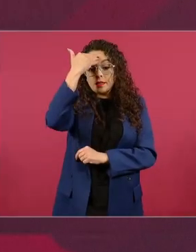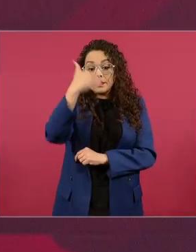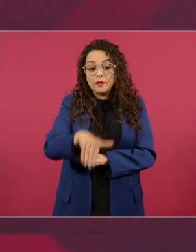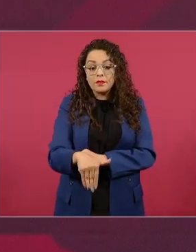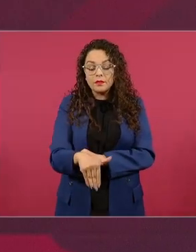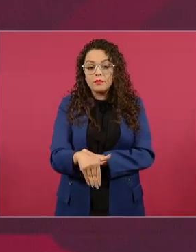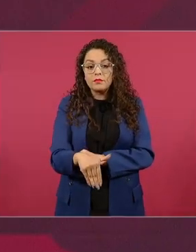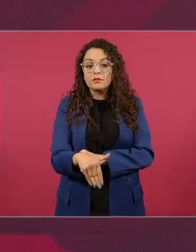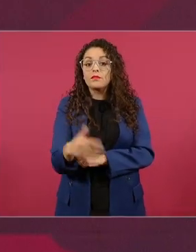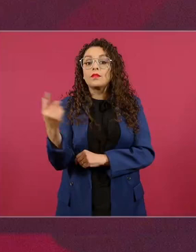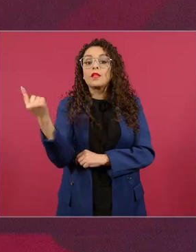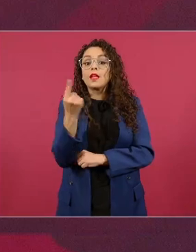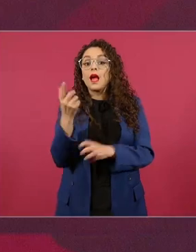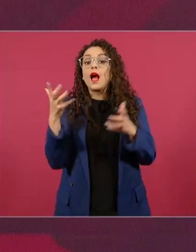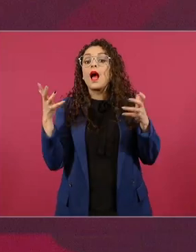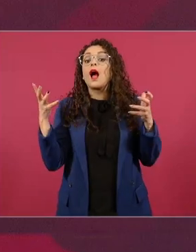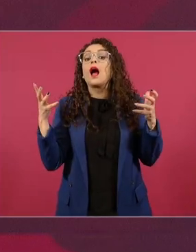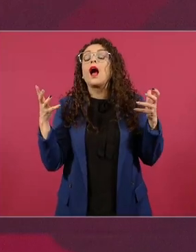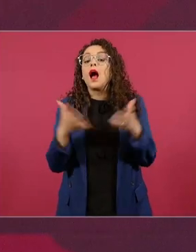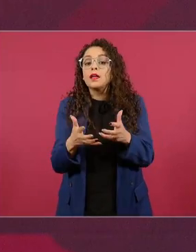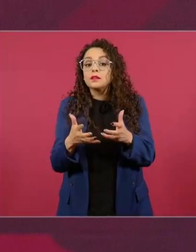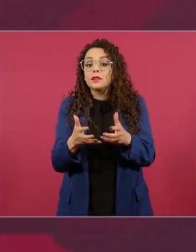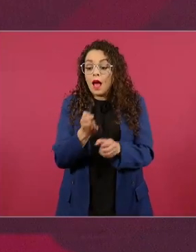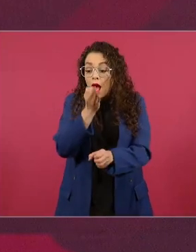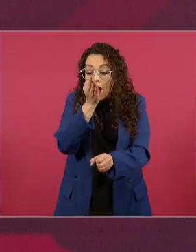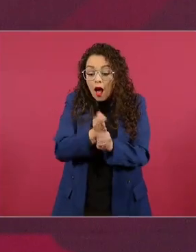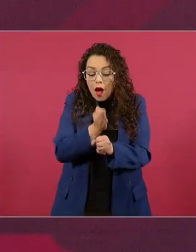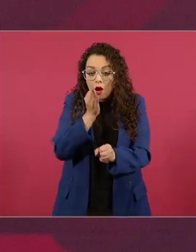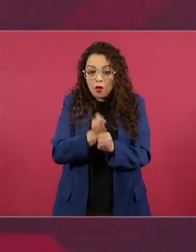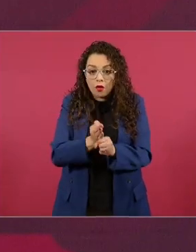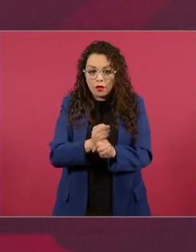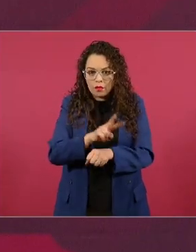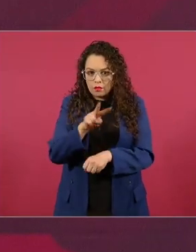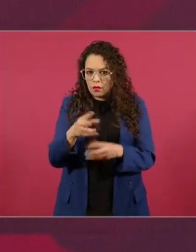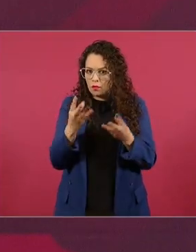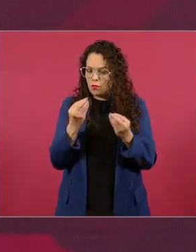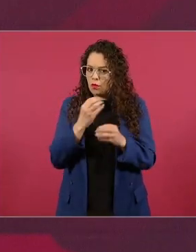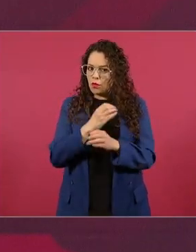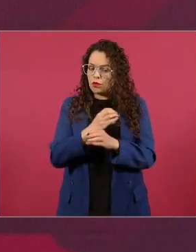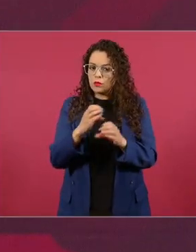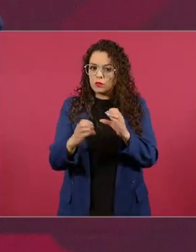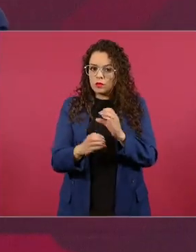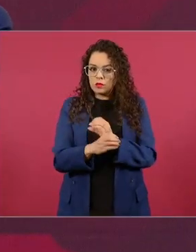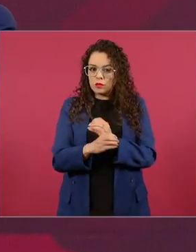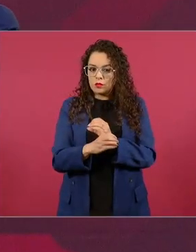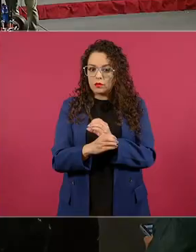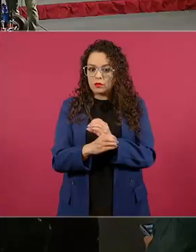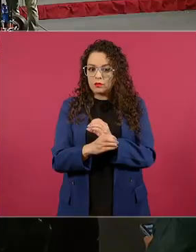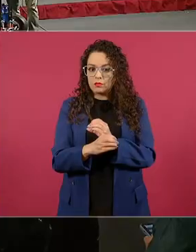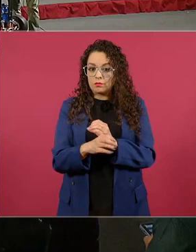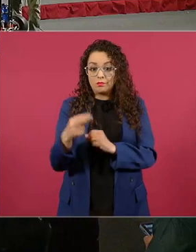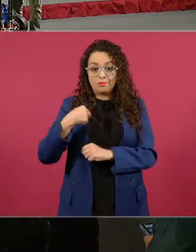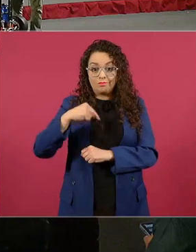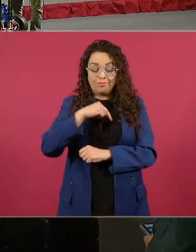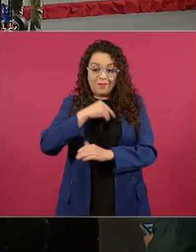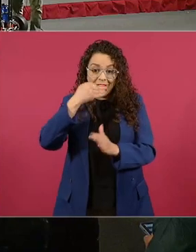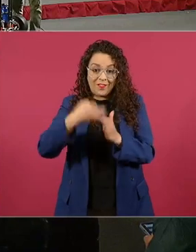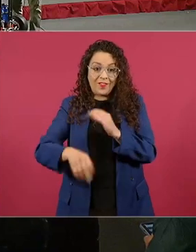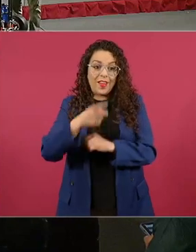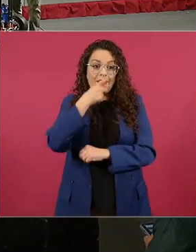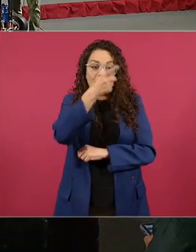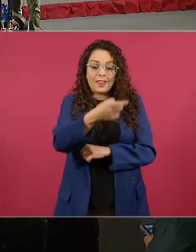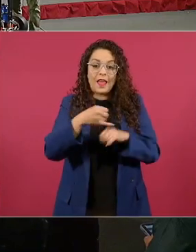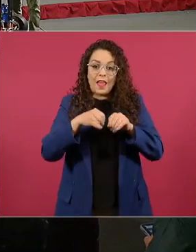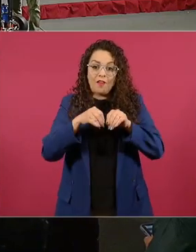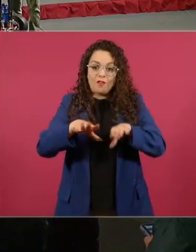porque se ha hecho mucho pero nos hace falta informar más ayer